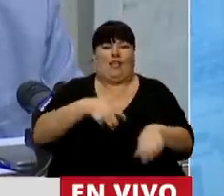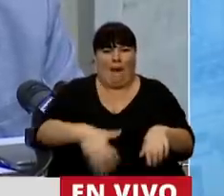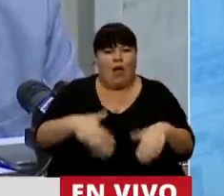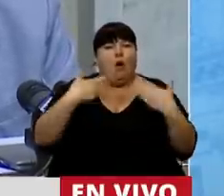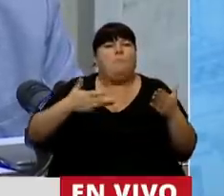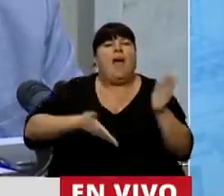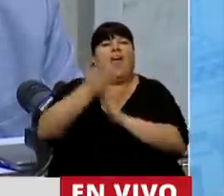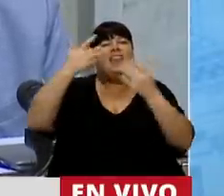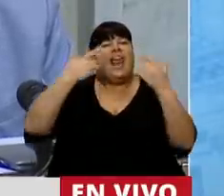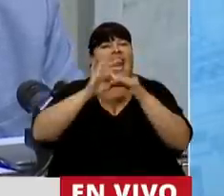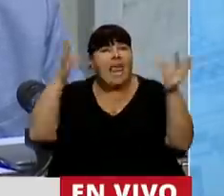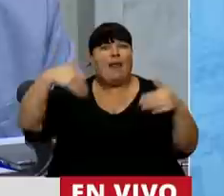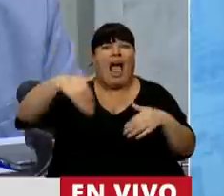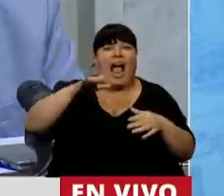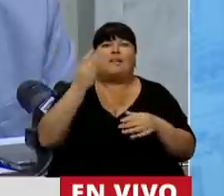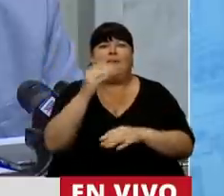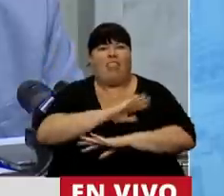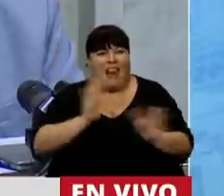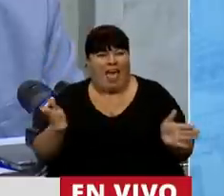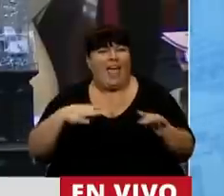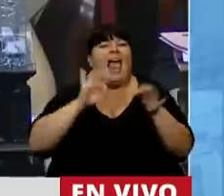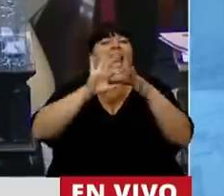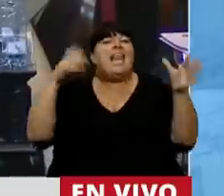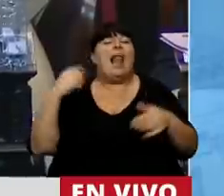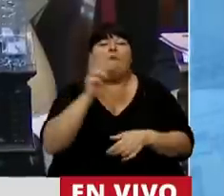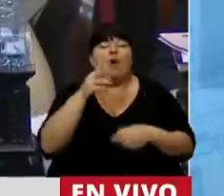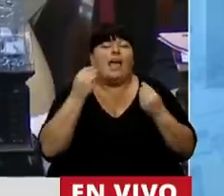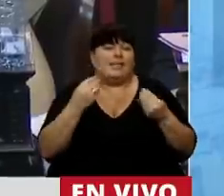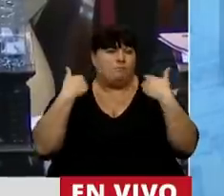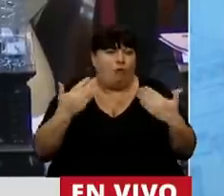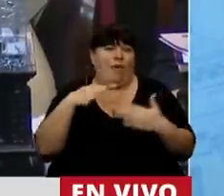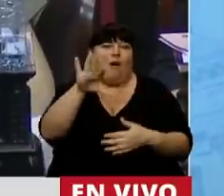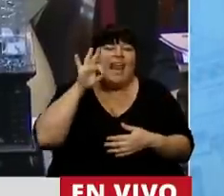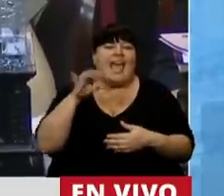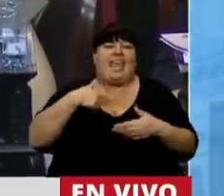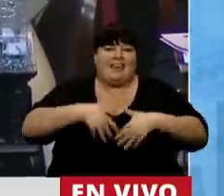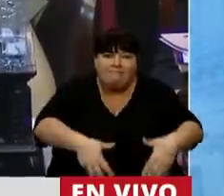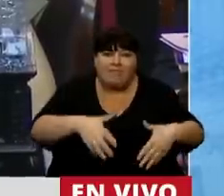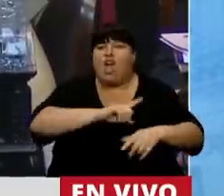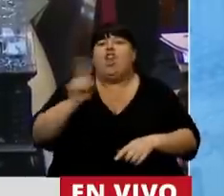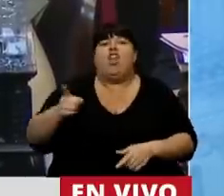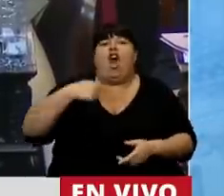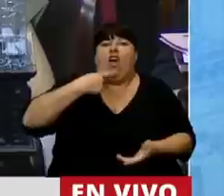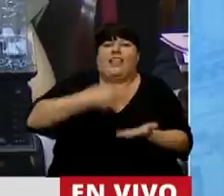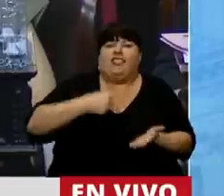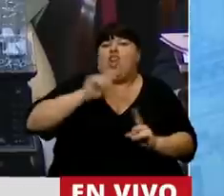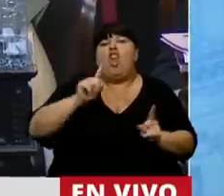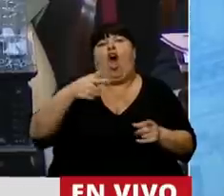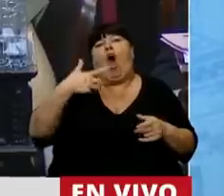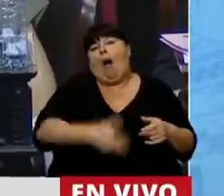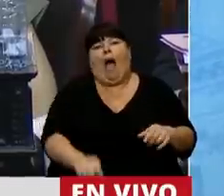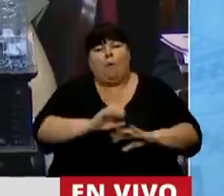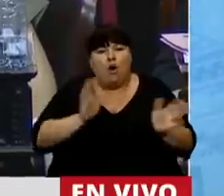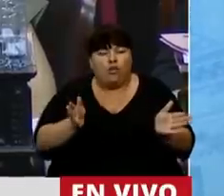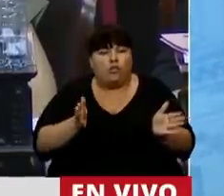caminar por las calles libres y sin miedo. Lo que nos hace libres a las mujeres es la posibilidad de elegir la maternidad, no la posibilidad de eliminar